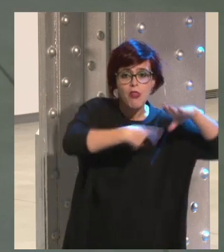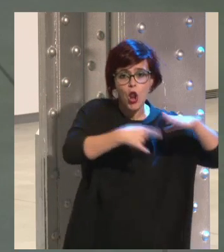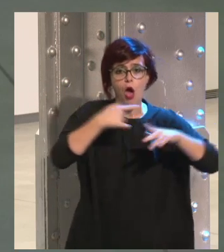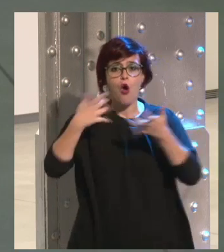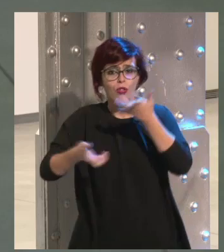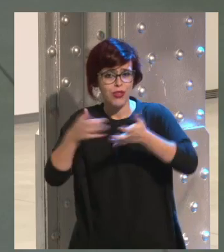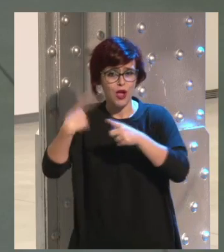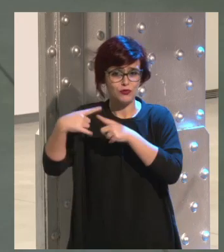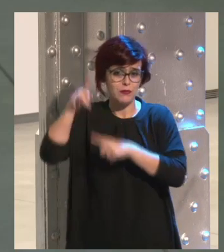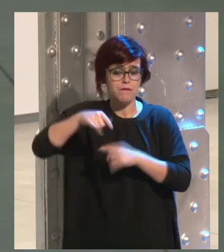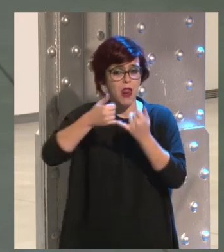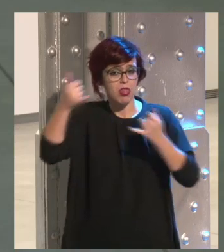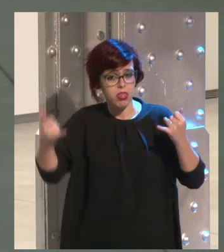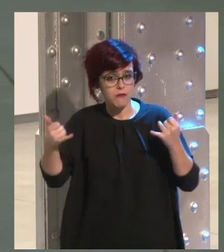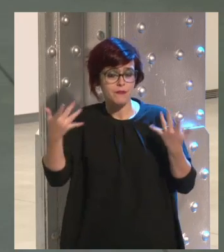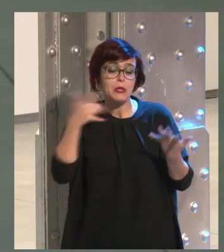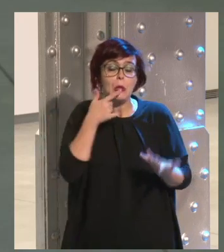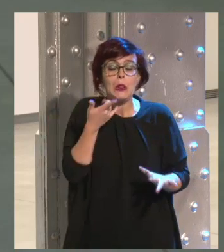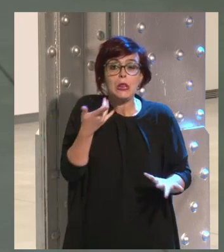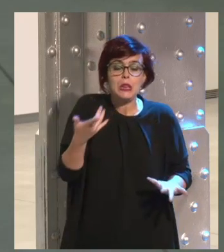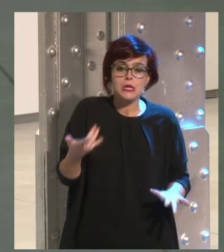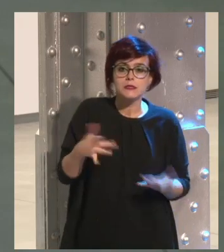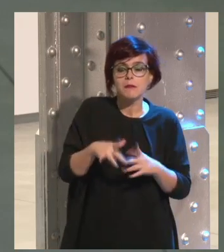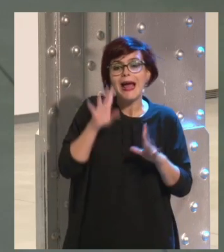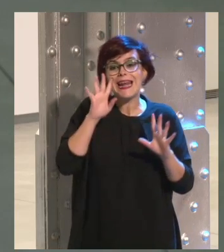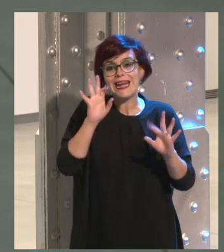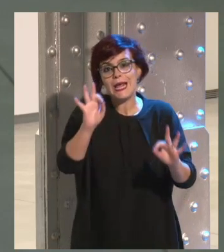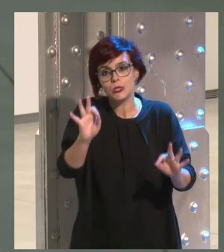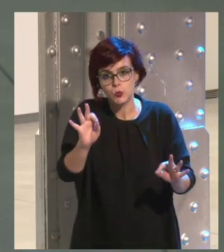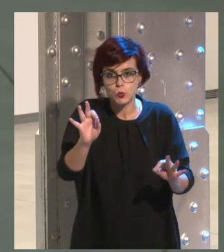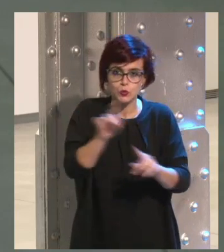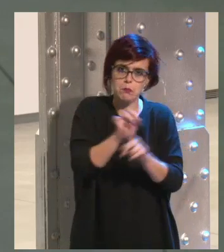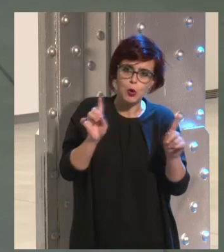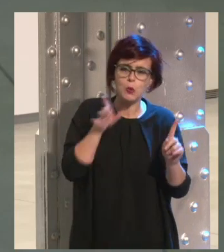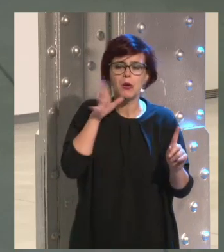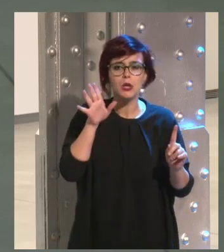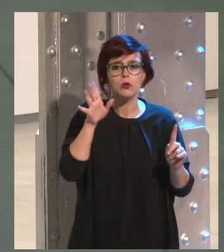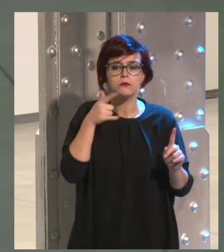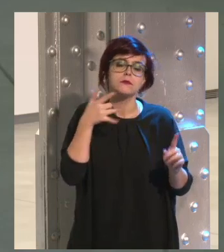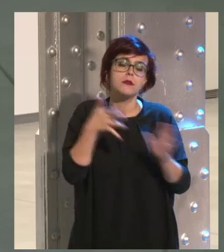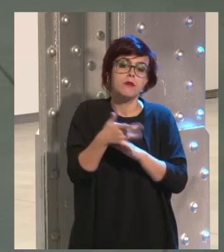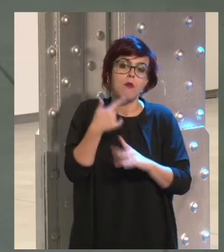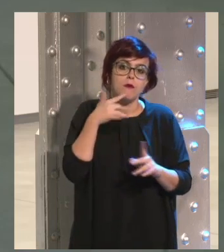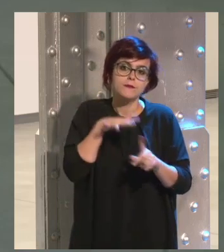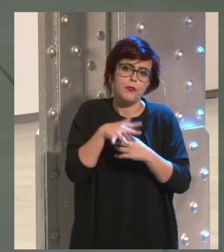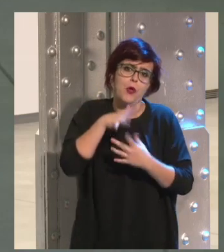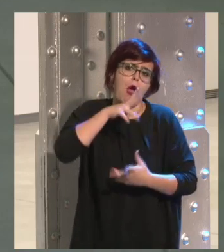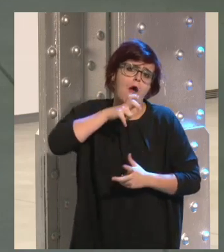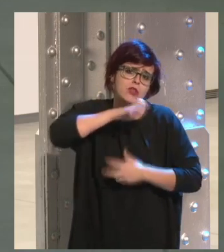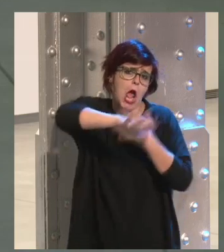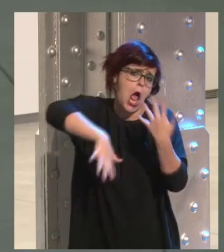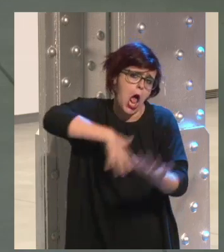en fin, en un entorno, pero no me gusta hablar tampoco de riesgos, porque no quiero decir que es muy catastrofista el